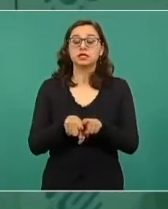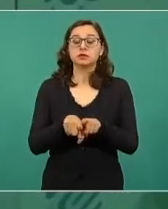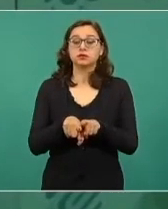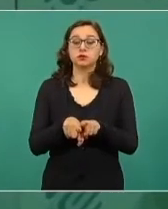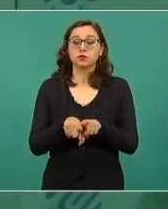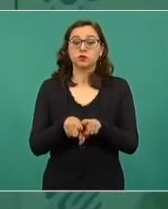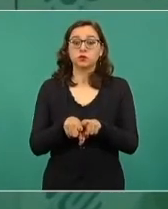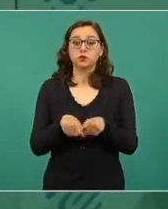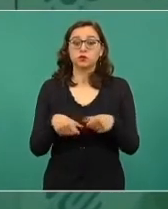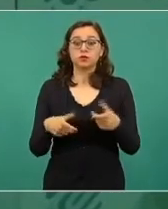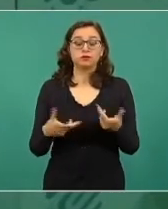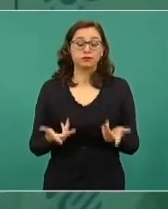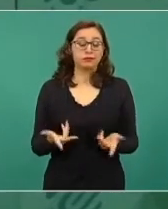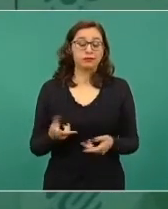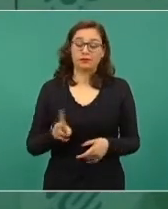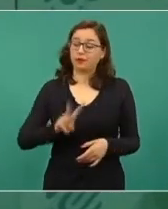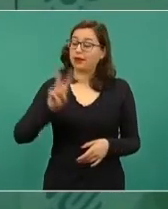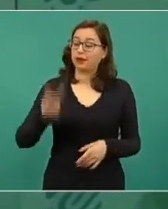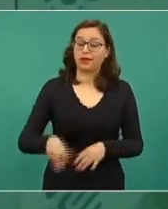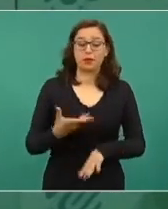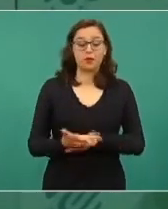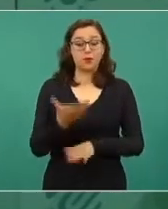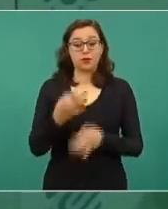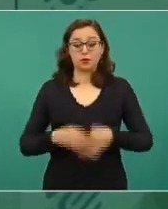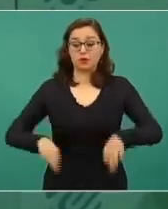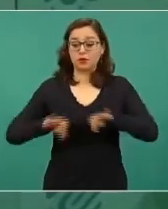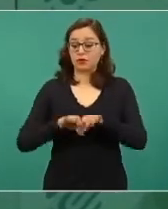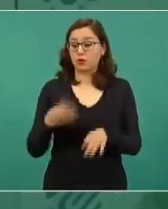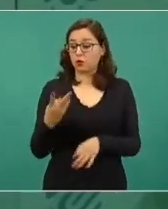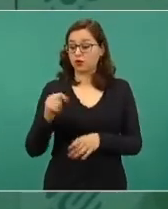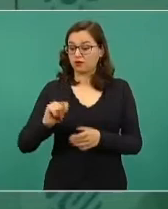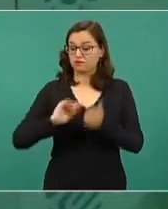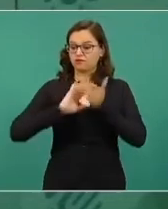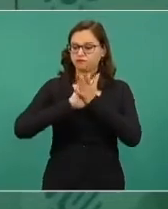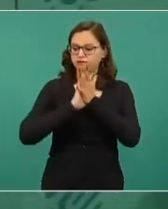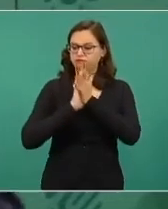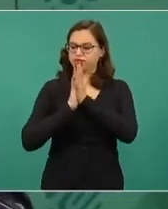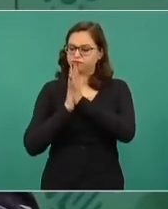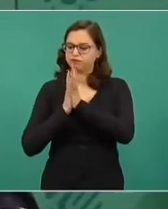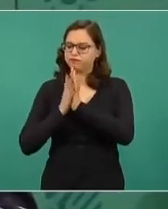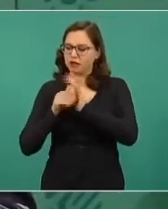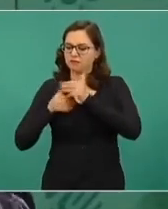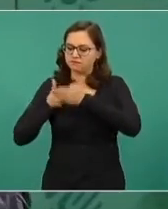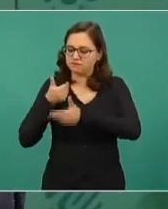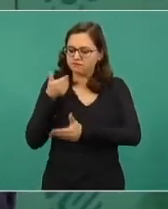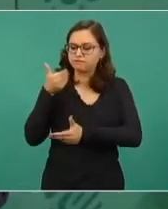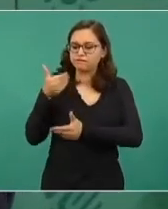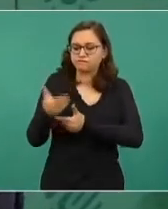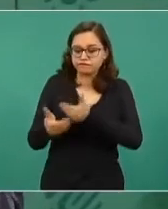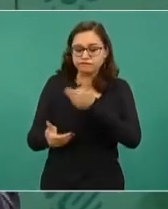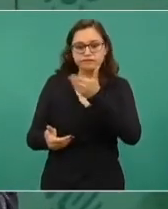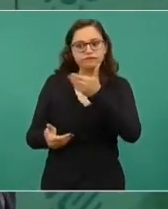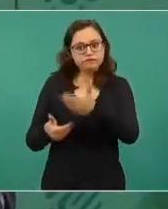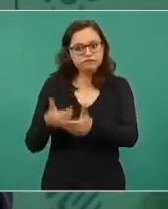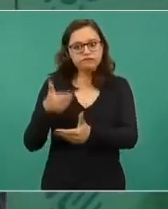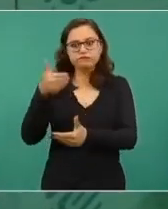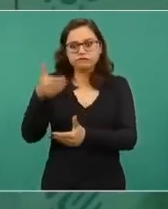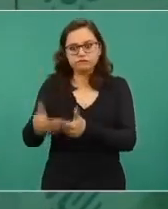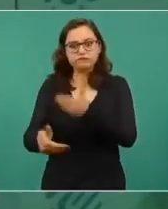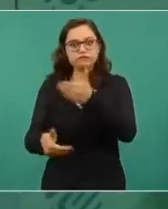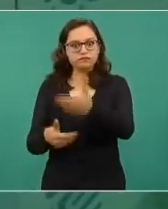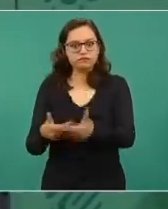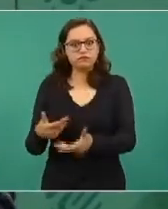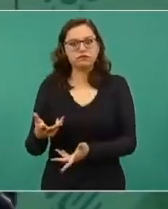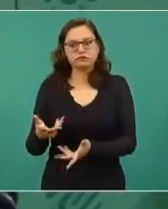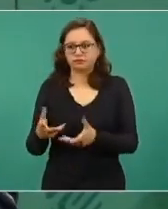que es muy importante de transformación está logrando que emerge